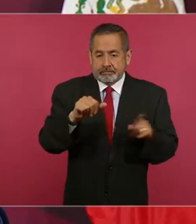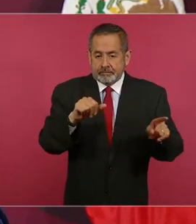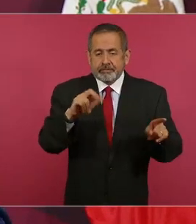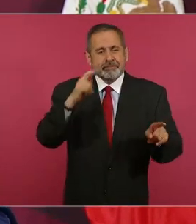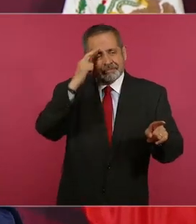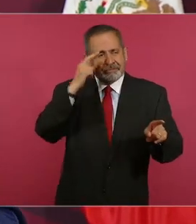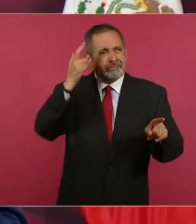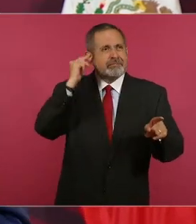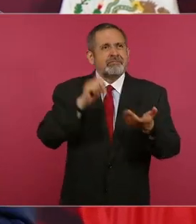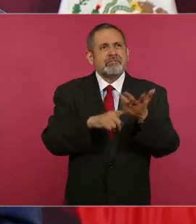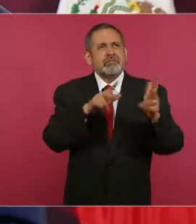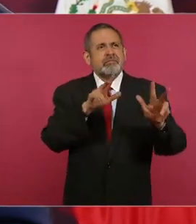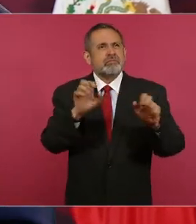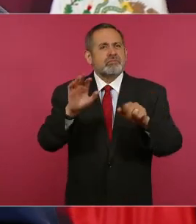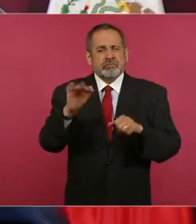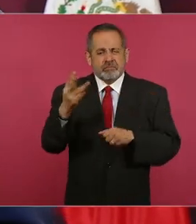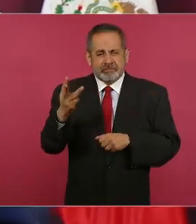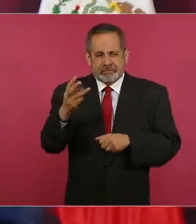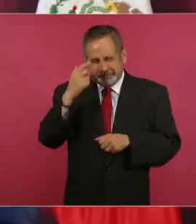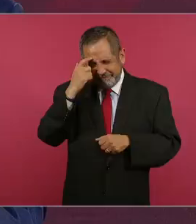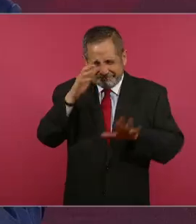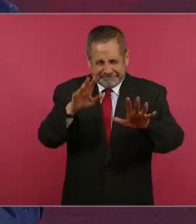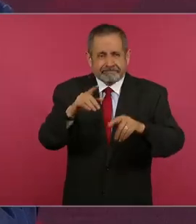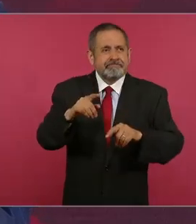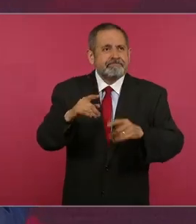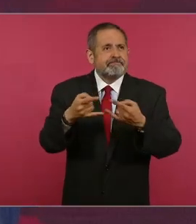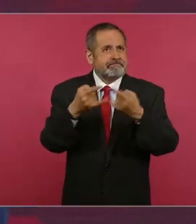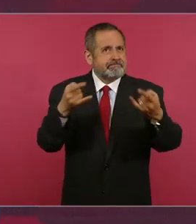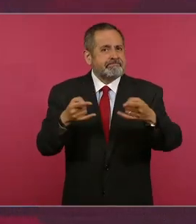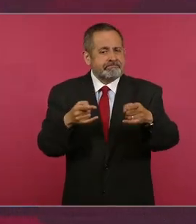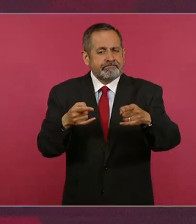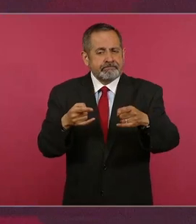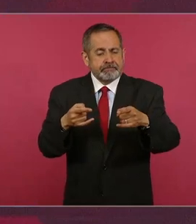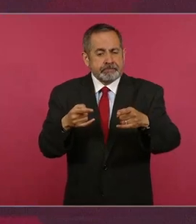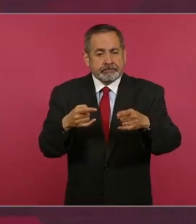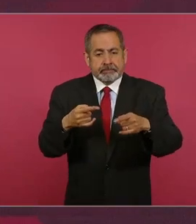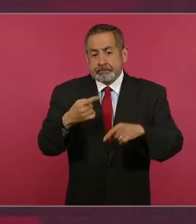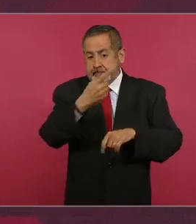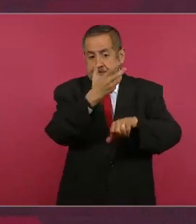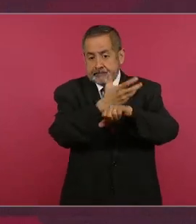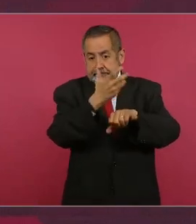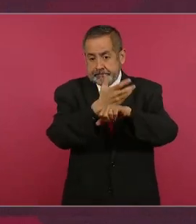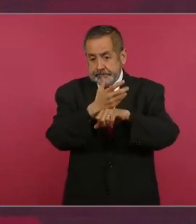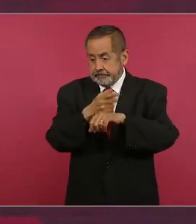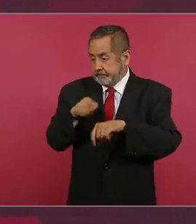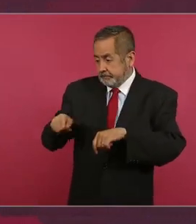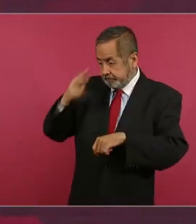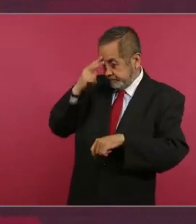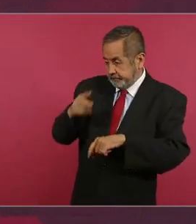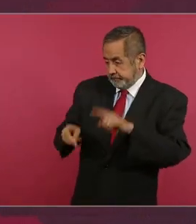Luego de que nos quitan más de la mitad de nuestro territorio